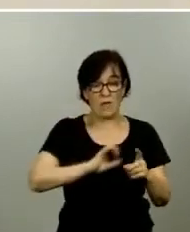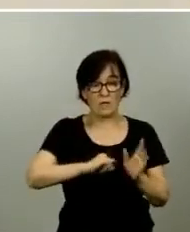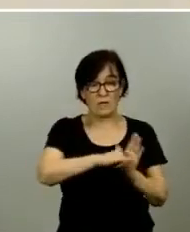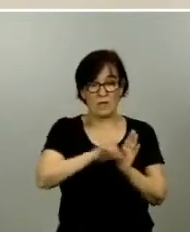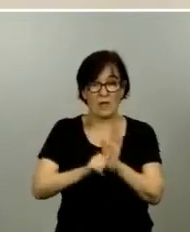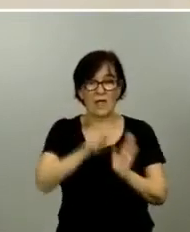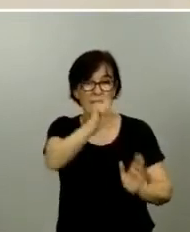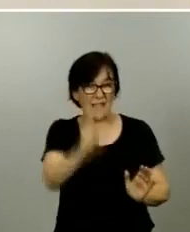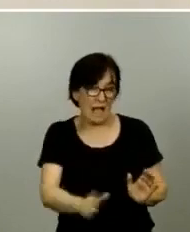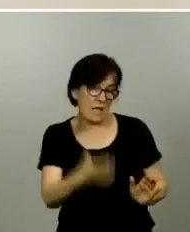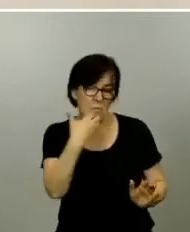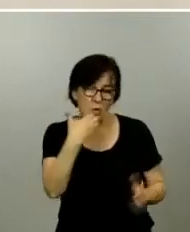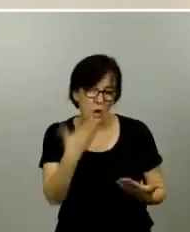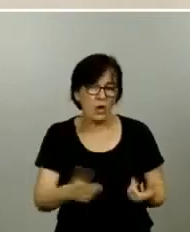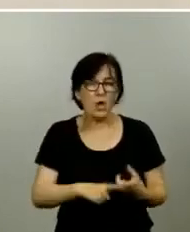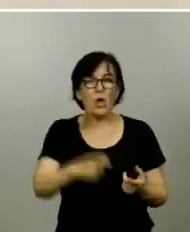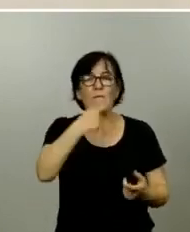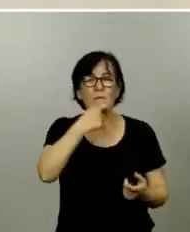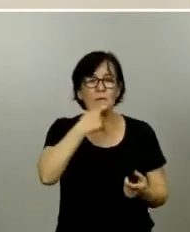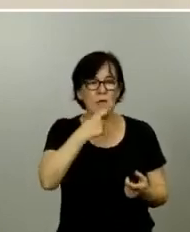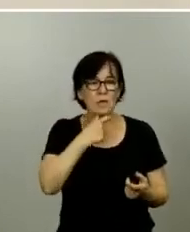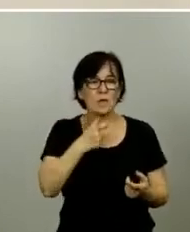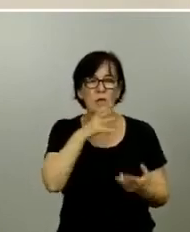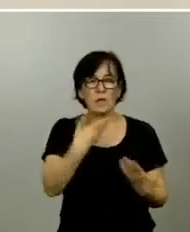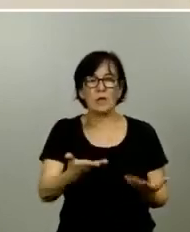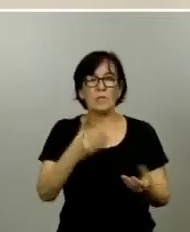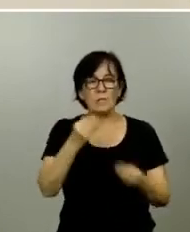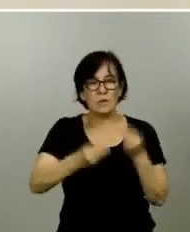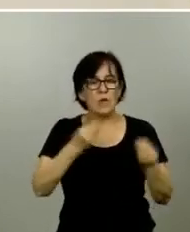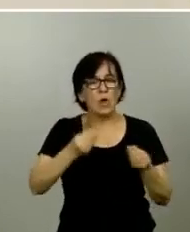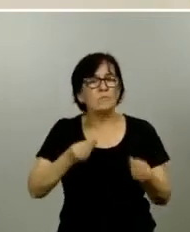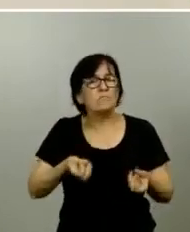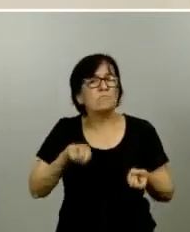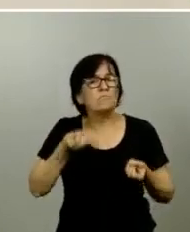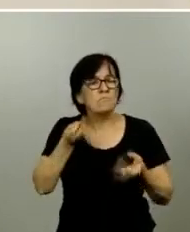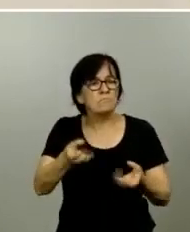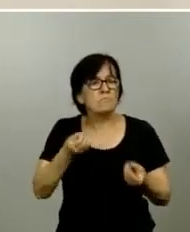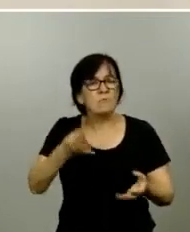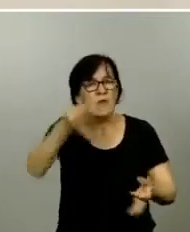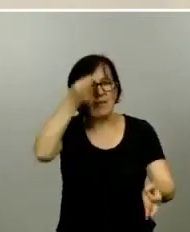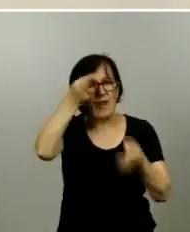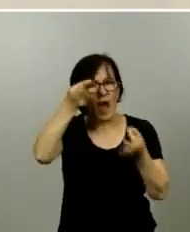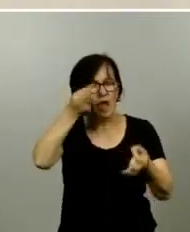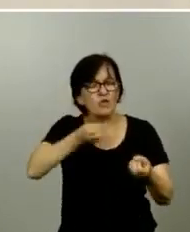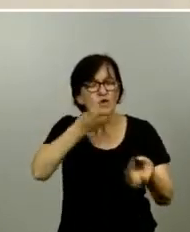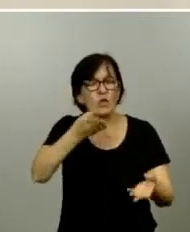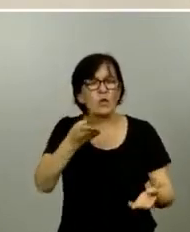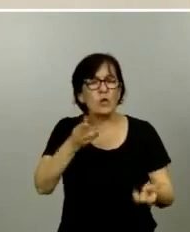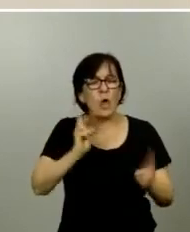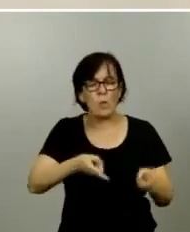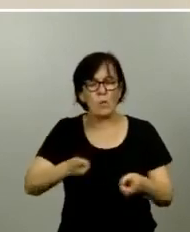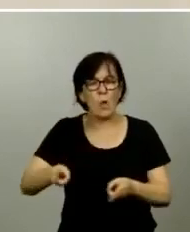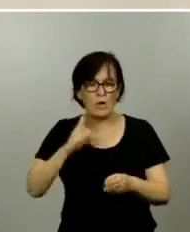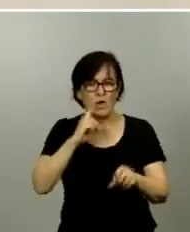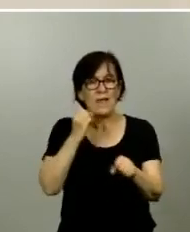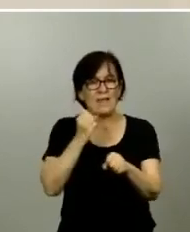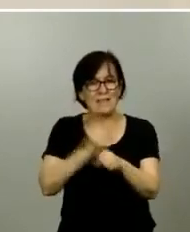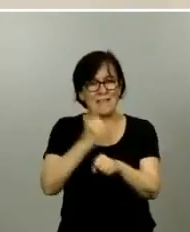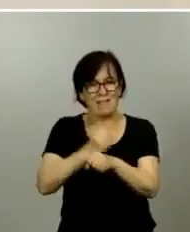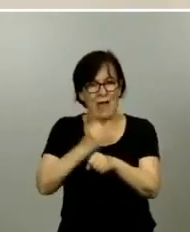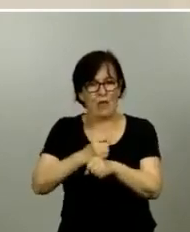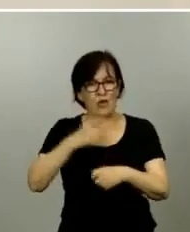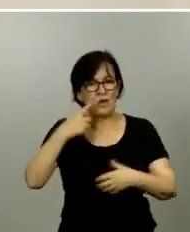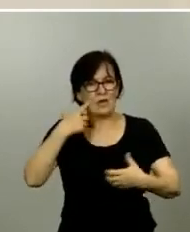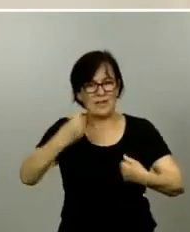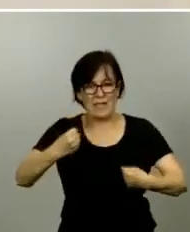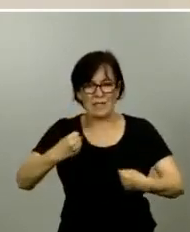o el Reino Unido los gobiernos allí sí han ofrecido este dato de los muertos entre los trabajadores sanitarios y dado que